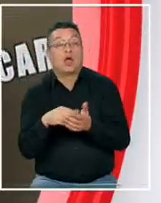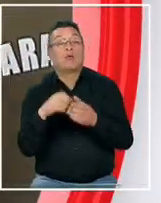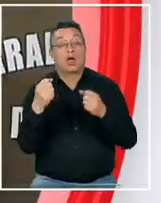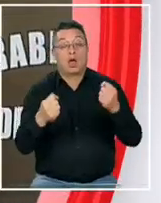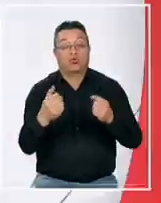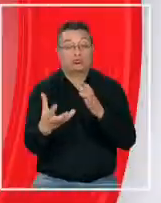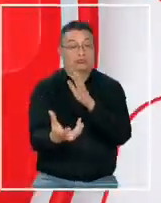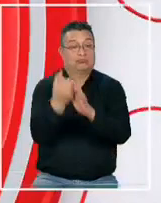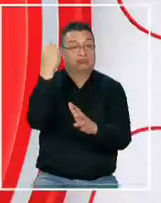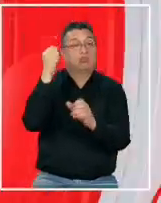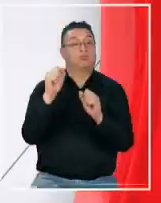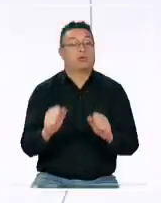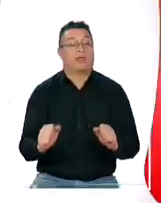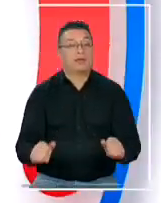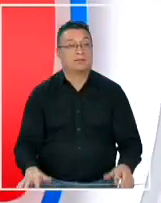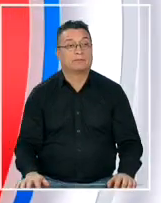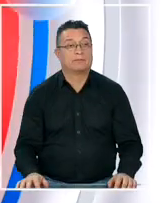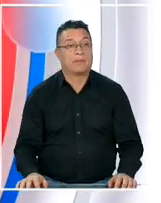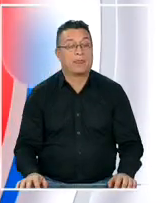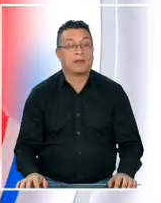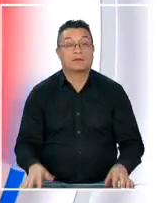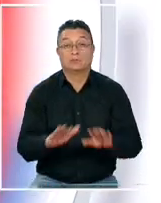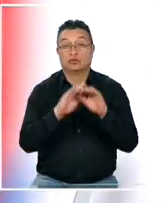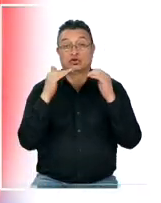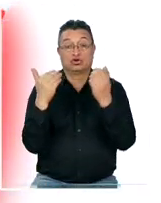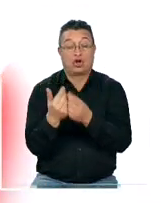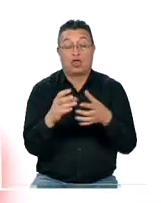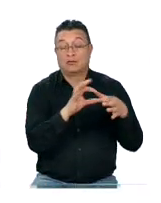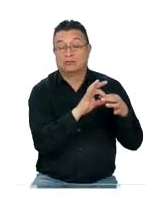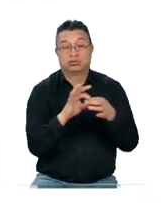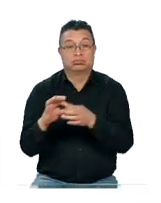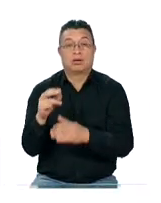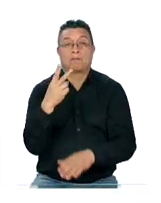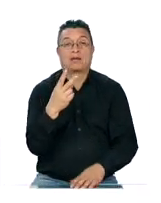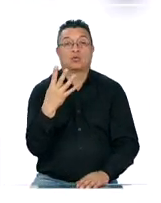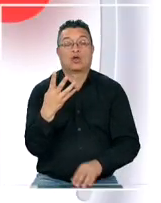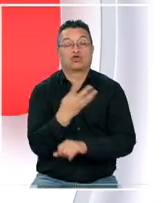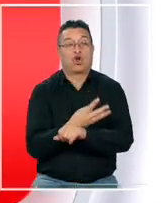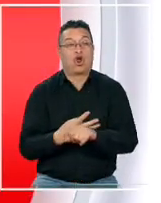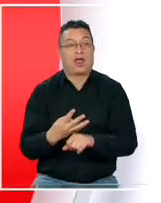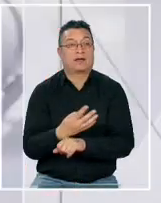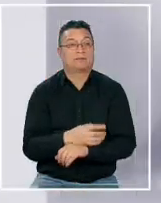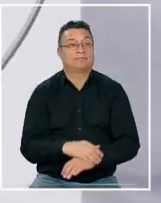retiro del vehículo todo pasa en 24 horas